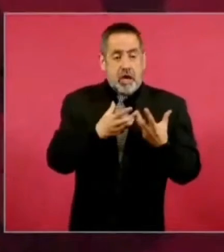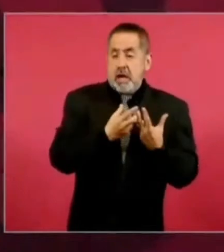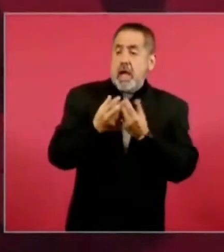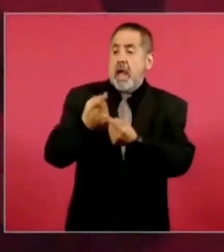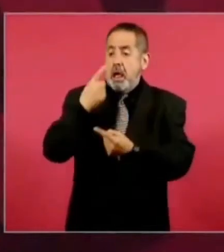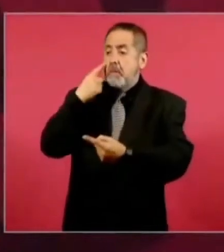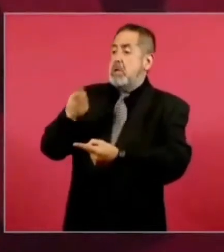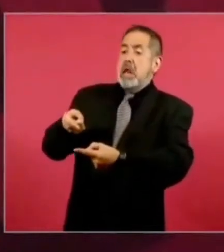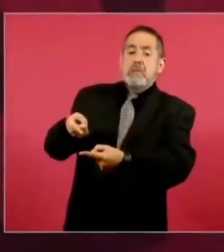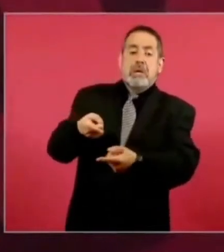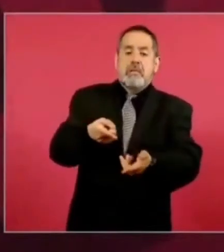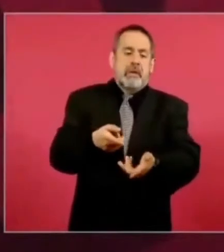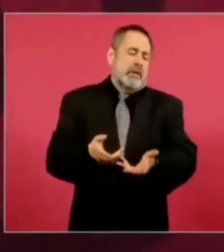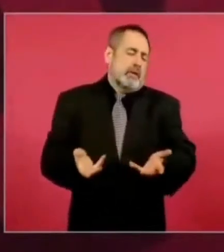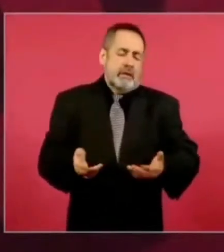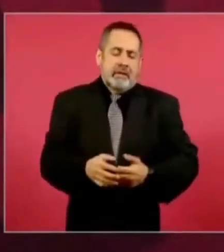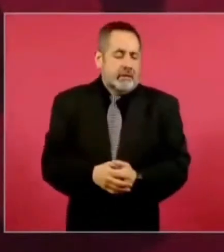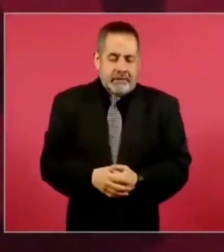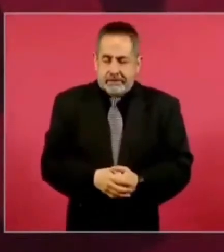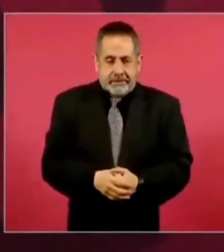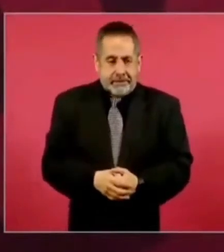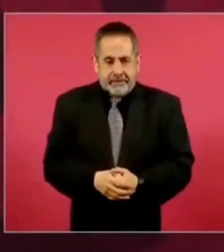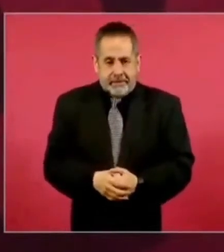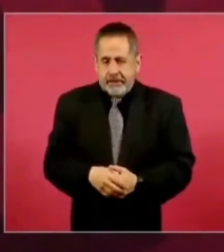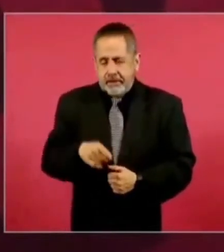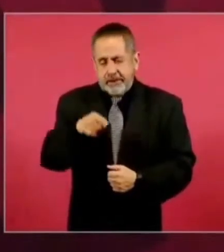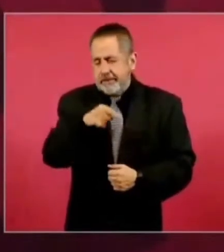También de manera muy